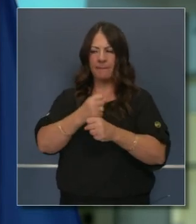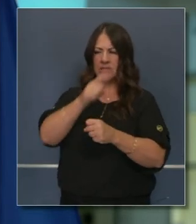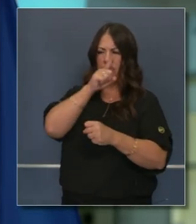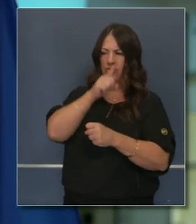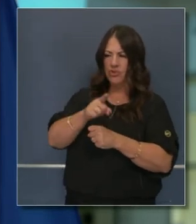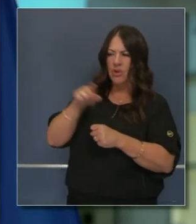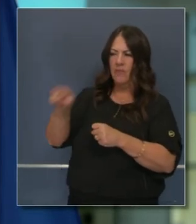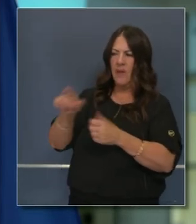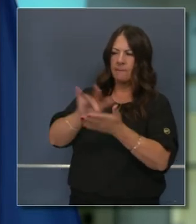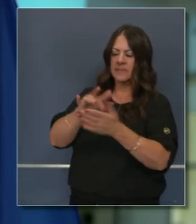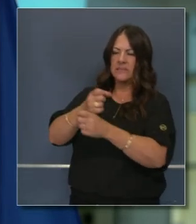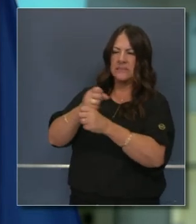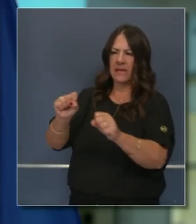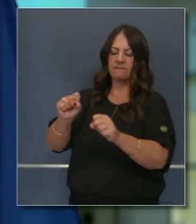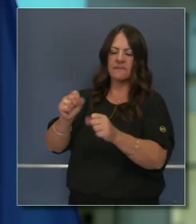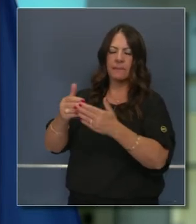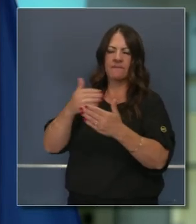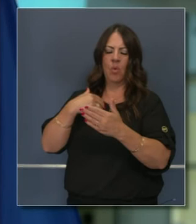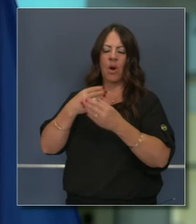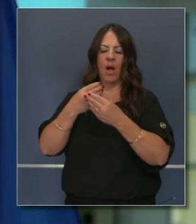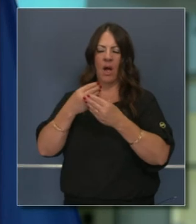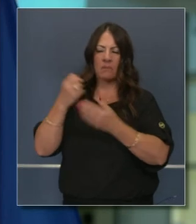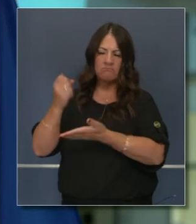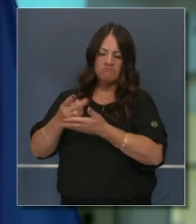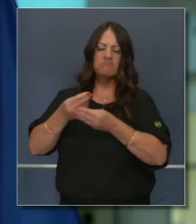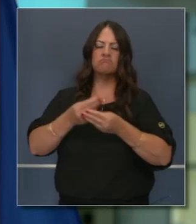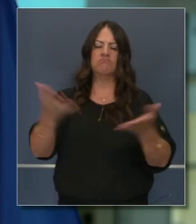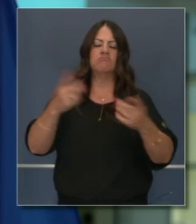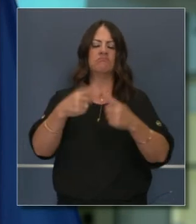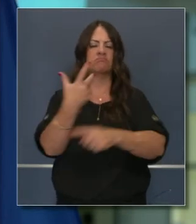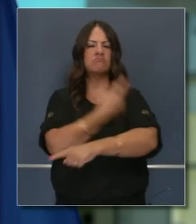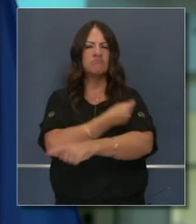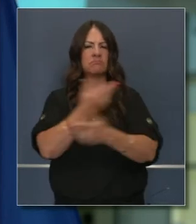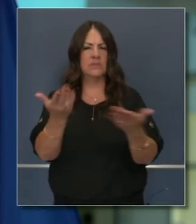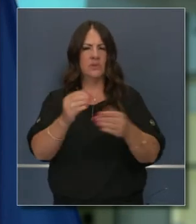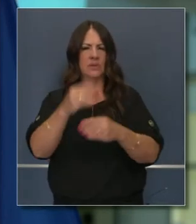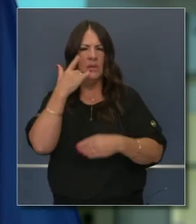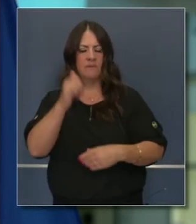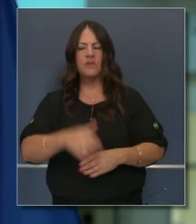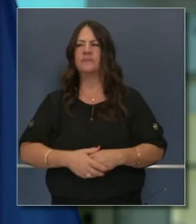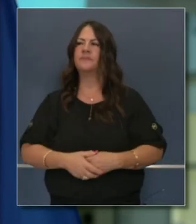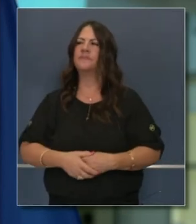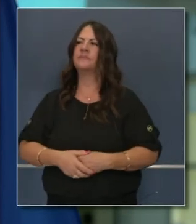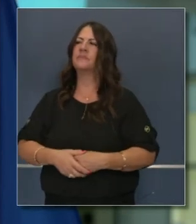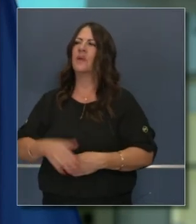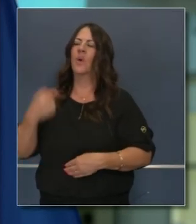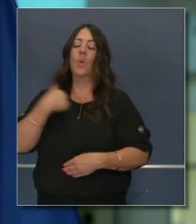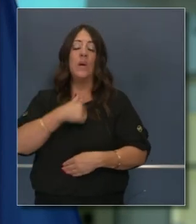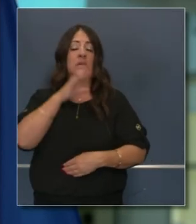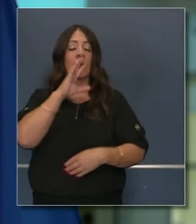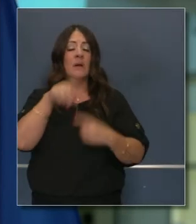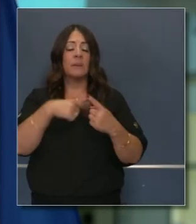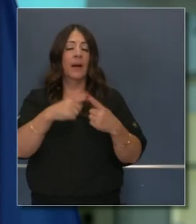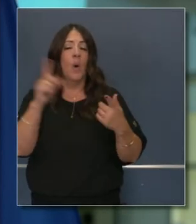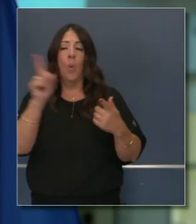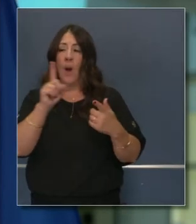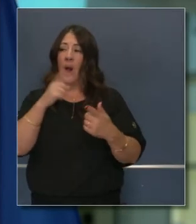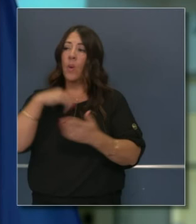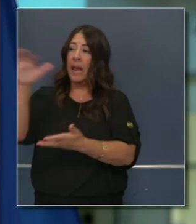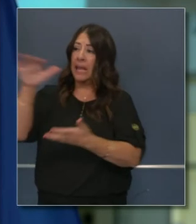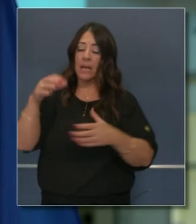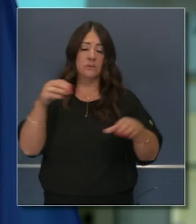que serán parte de este equipo de seguridad, este equipo de trabajo. Este es uno de los muchos grupos de trabajo en cuanto a